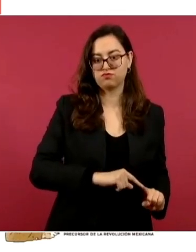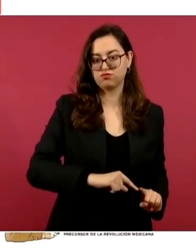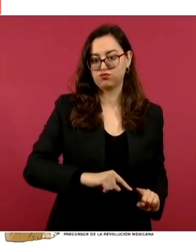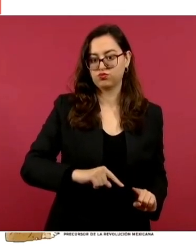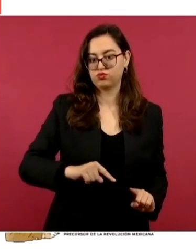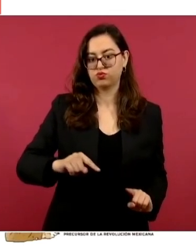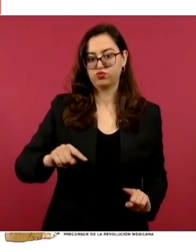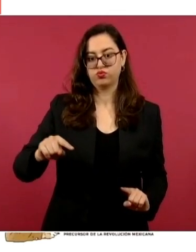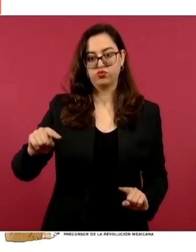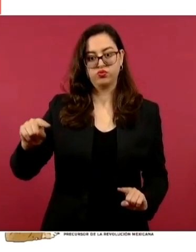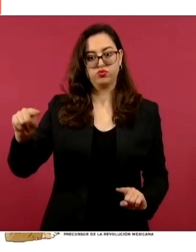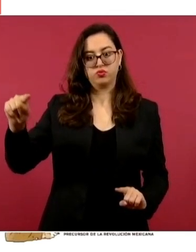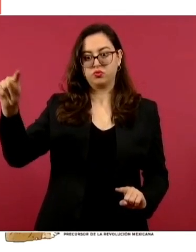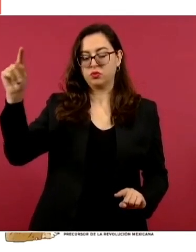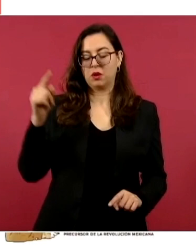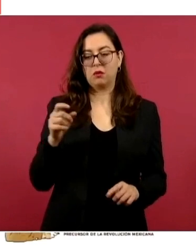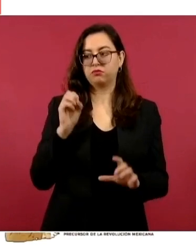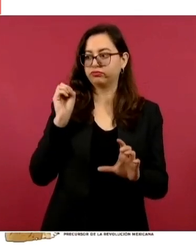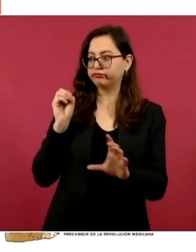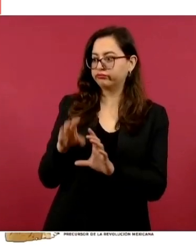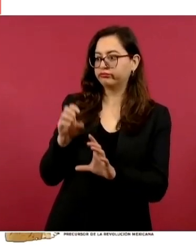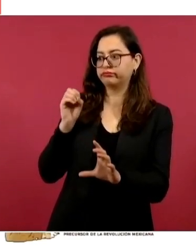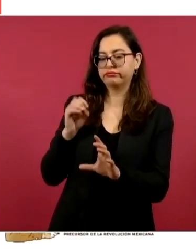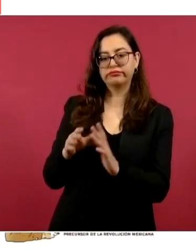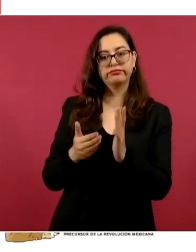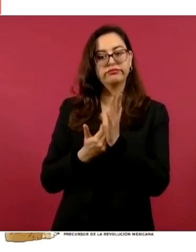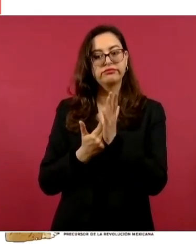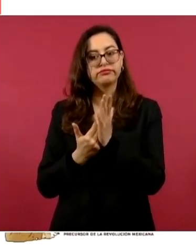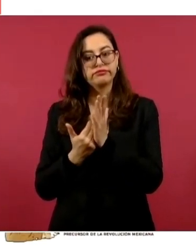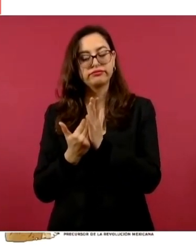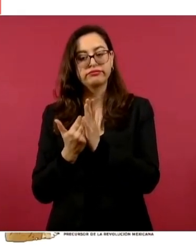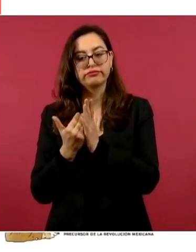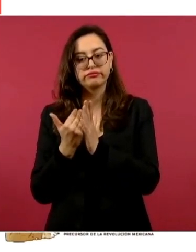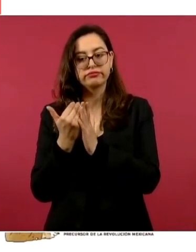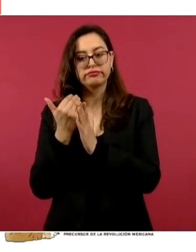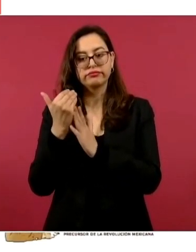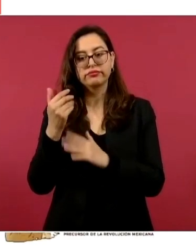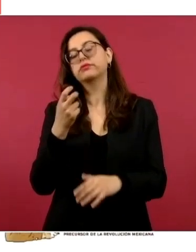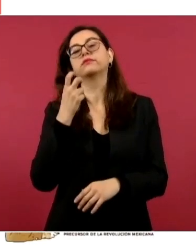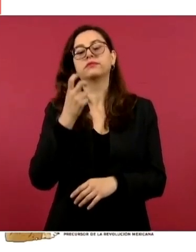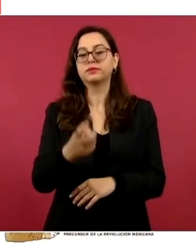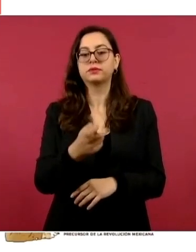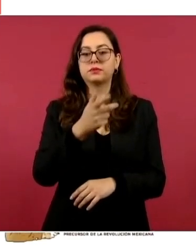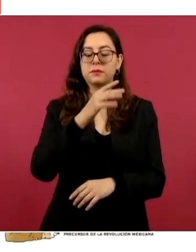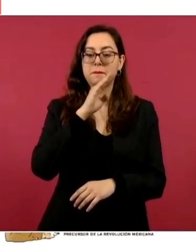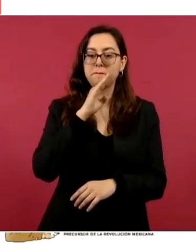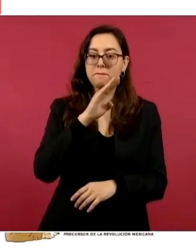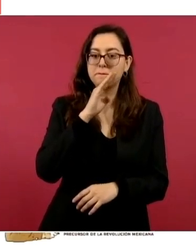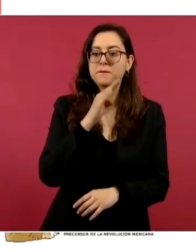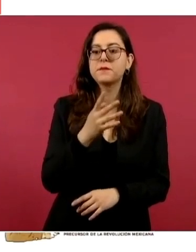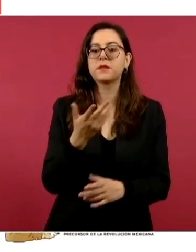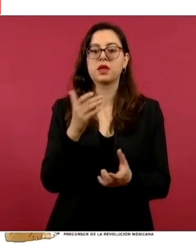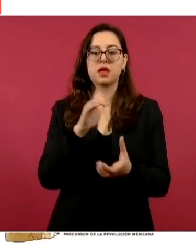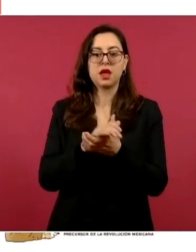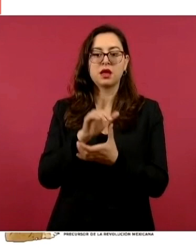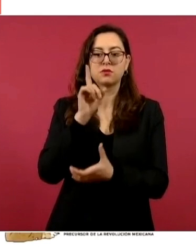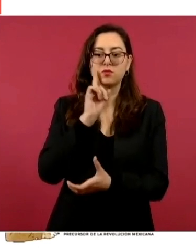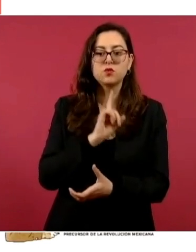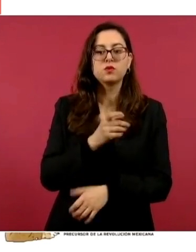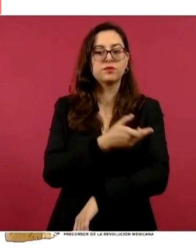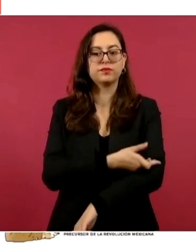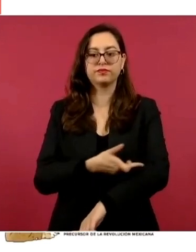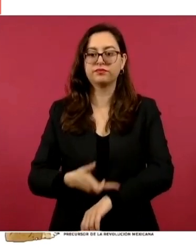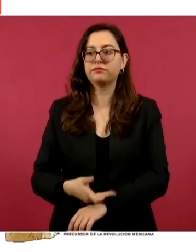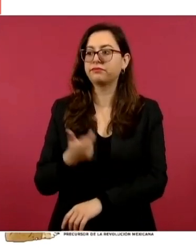alza, ellos con eso fortalecen a mamá, fortalecen a la esposa, a las